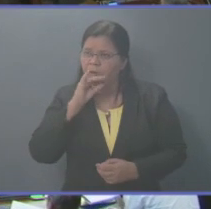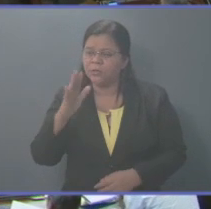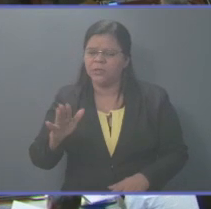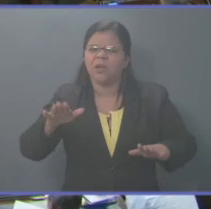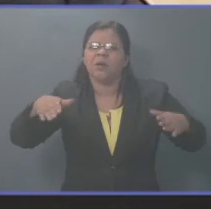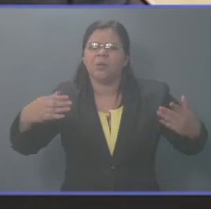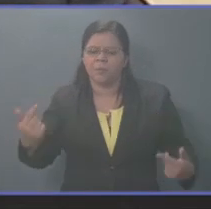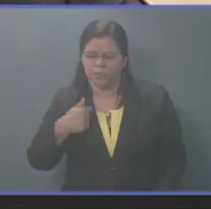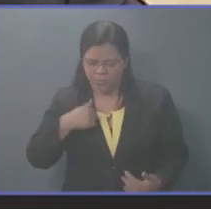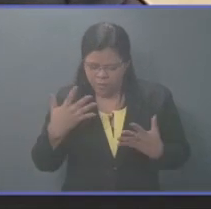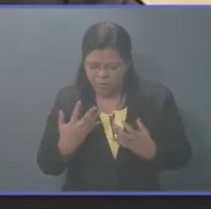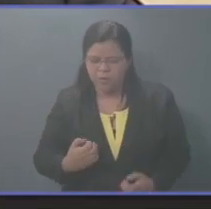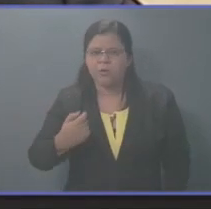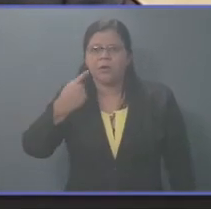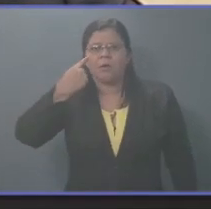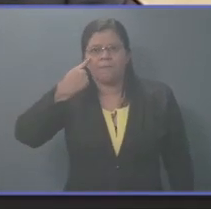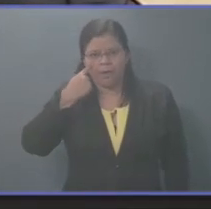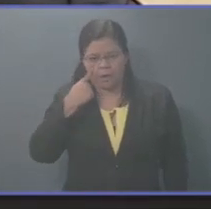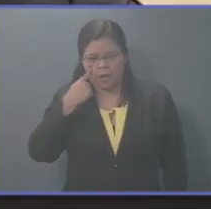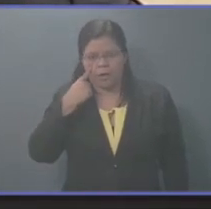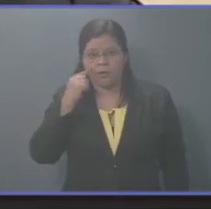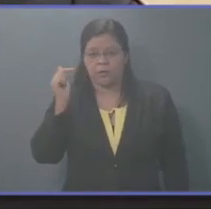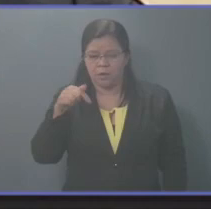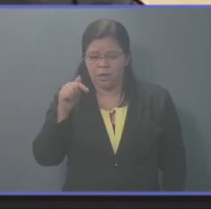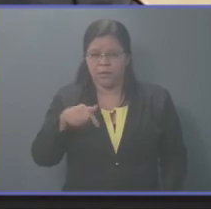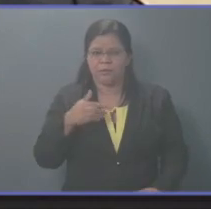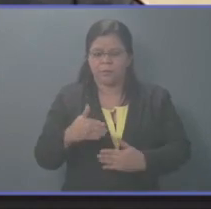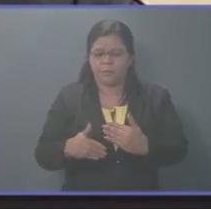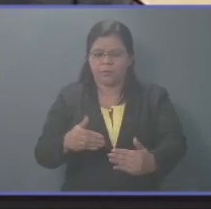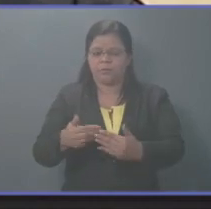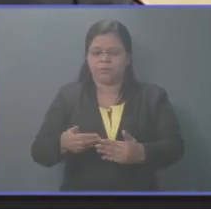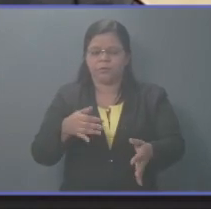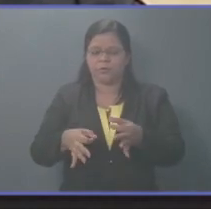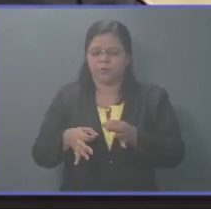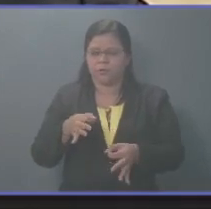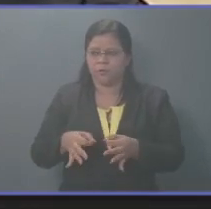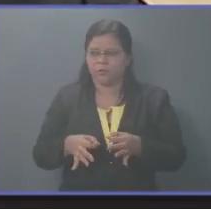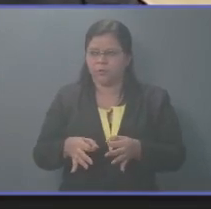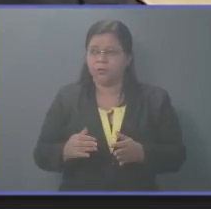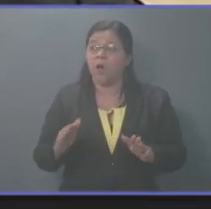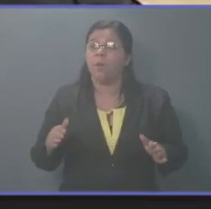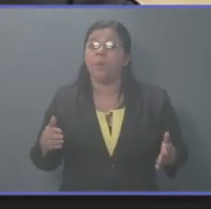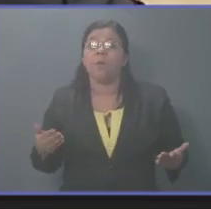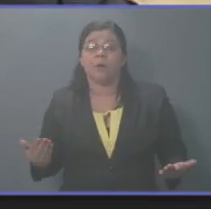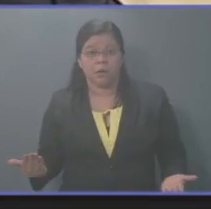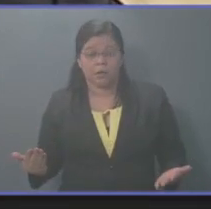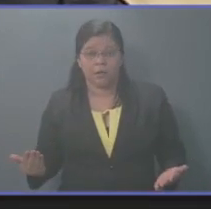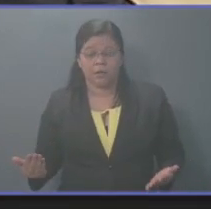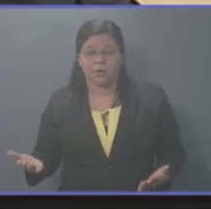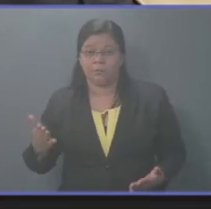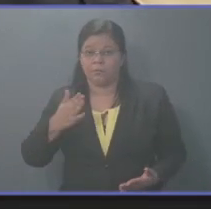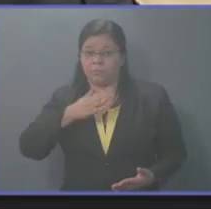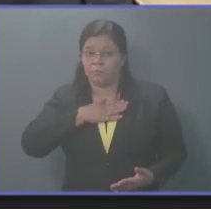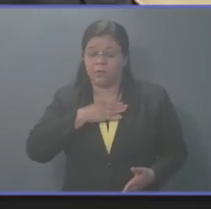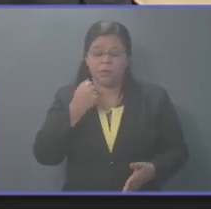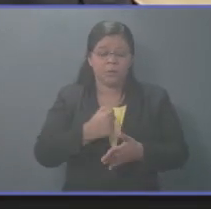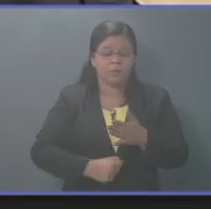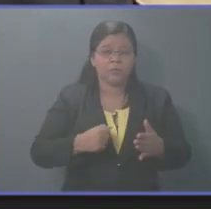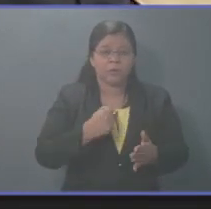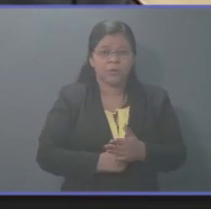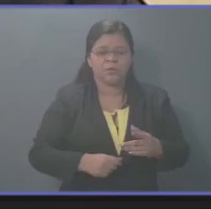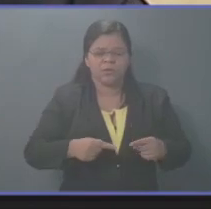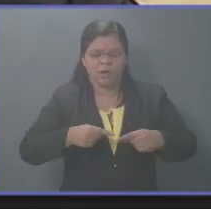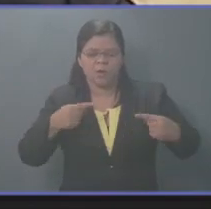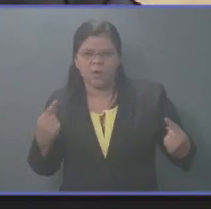de este caso de antejuicio. Por mi aversión y mi lucha contra los